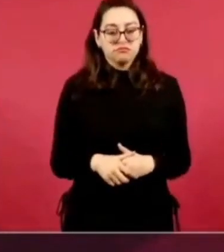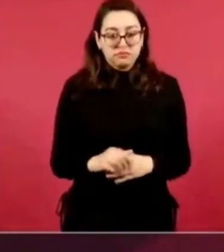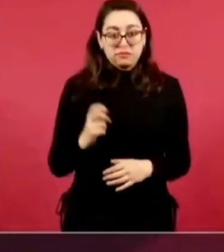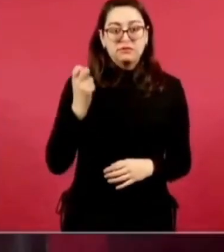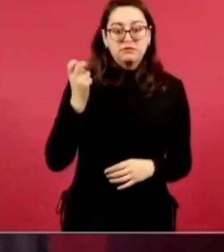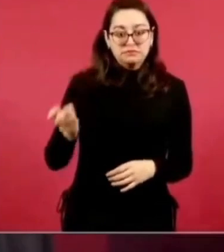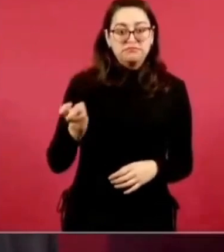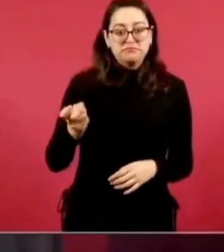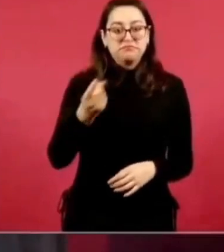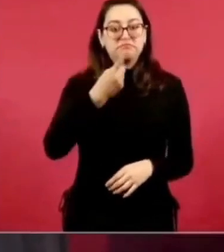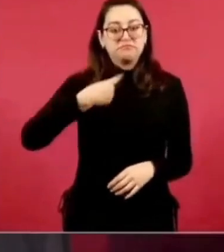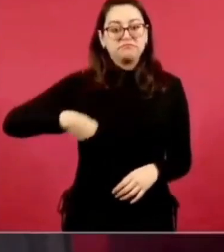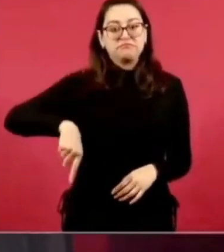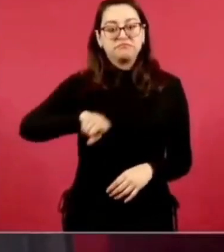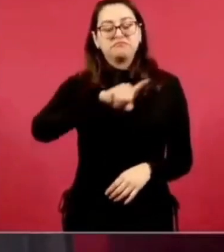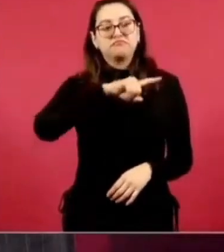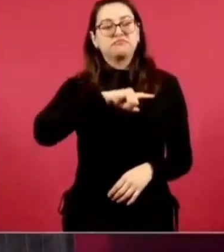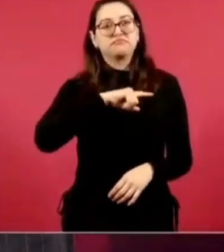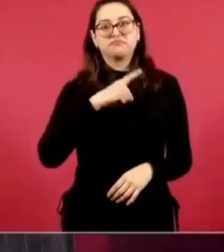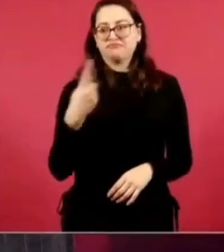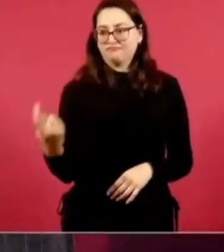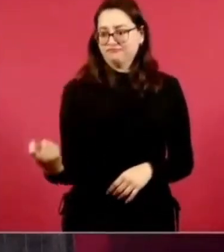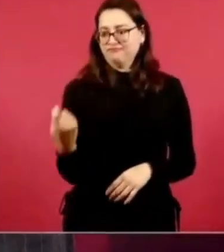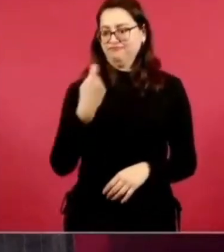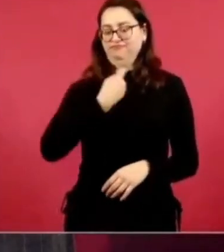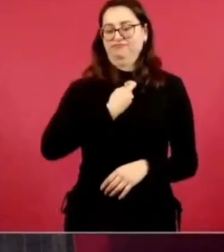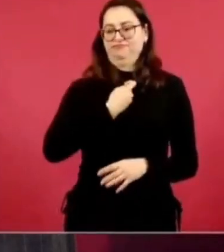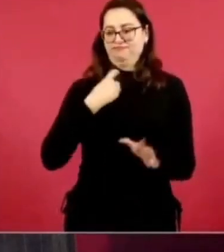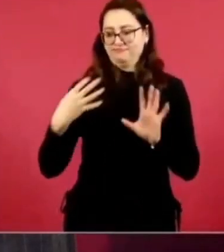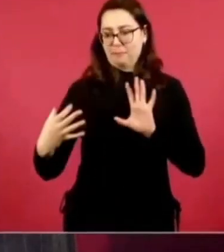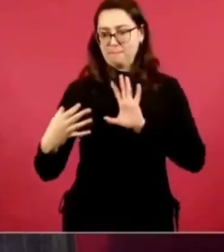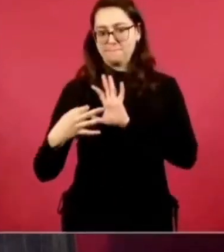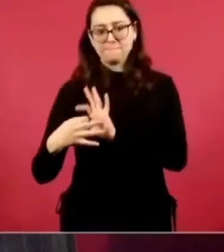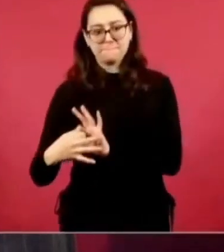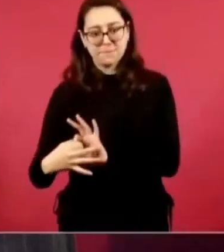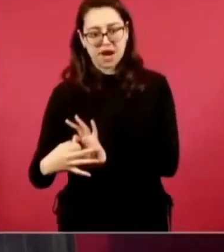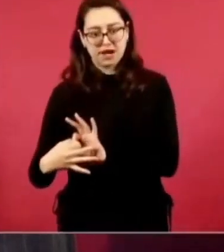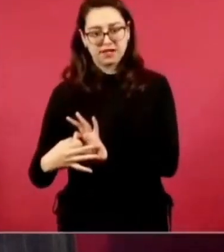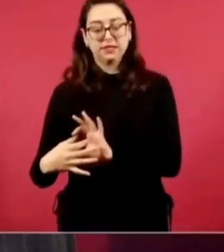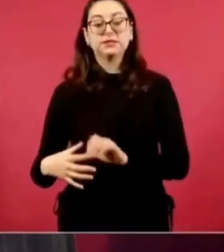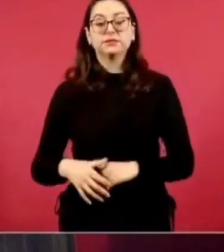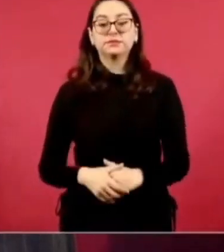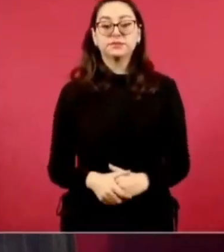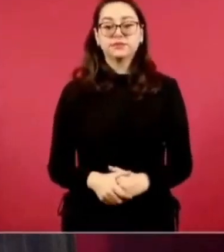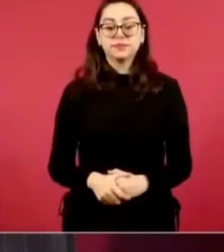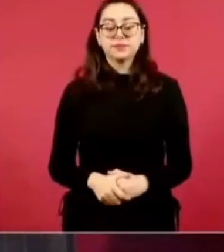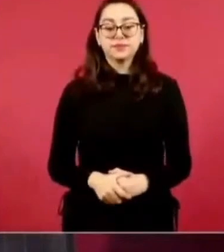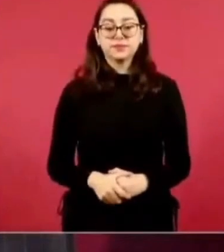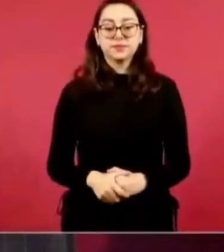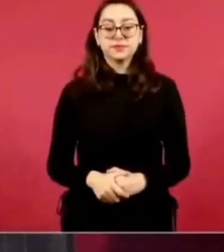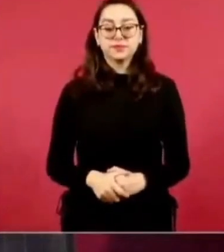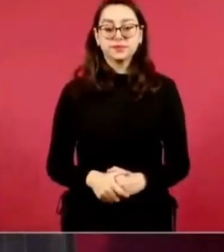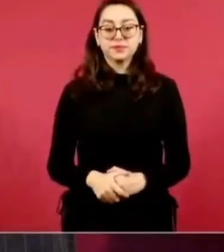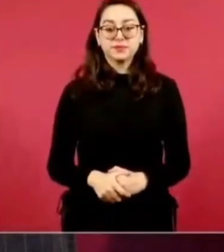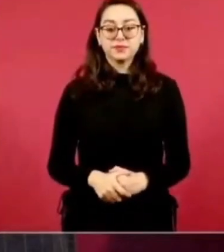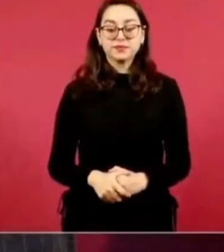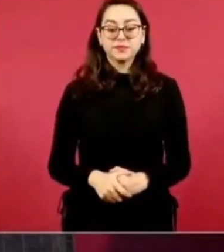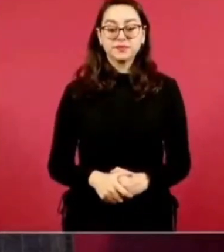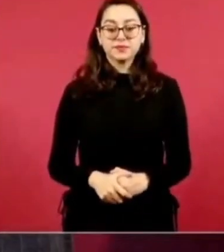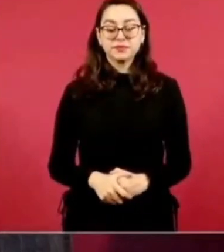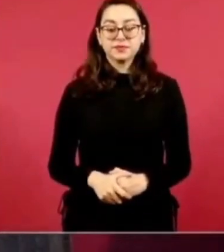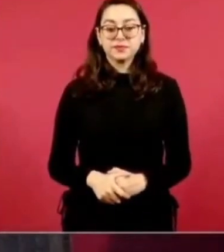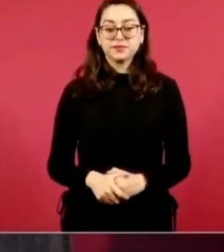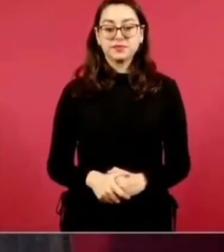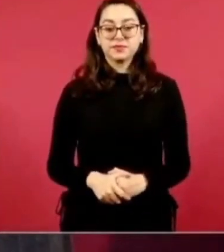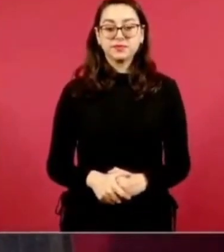nuestra identidad. Y también vamos a informar